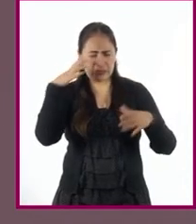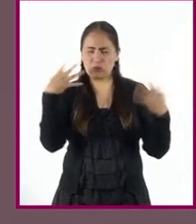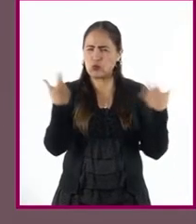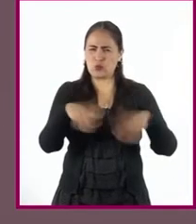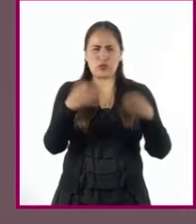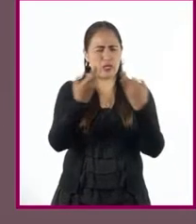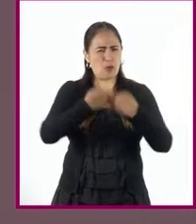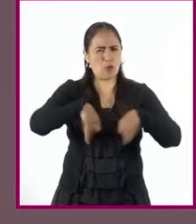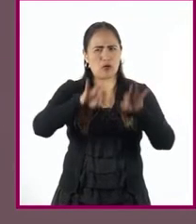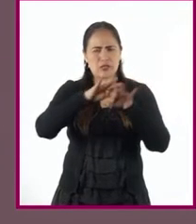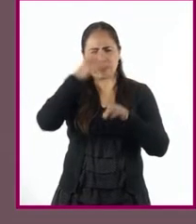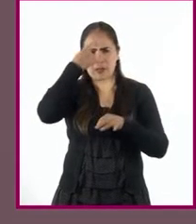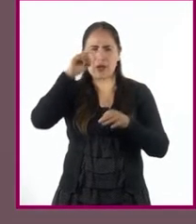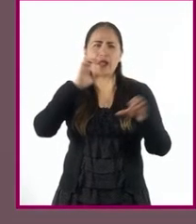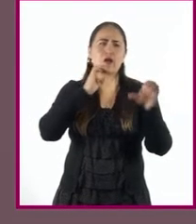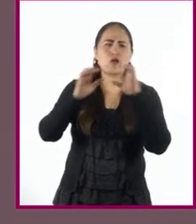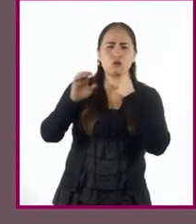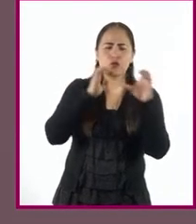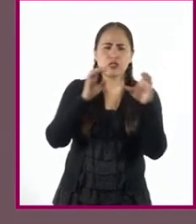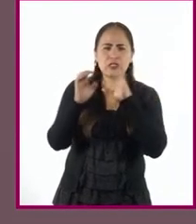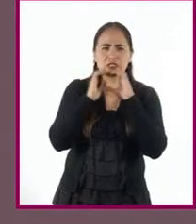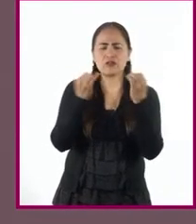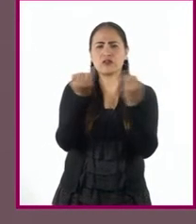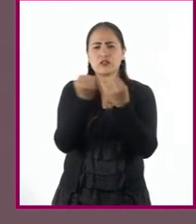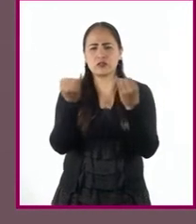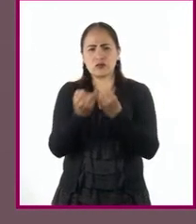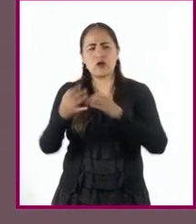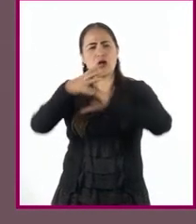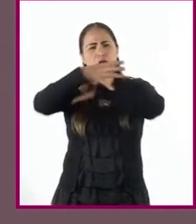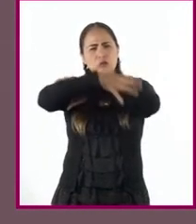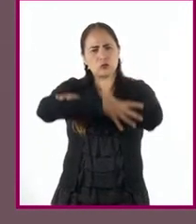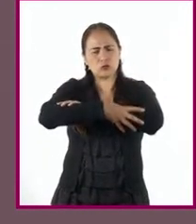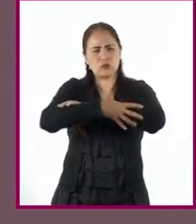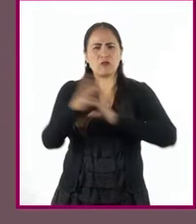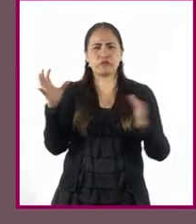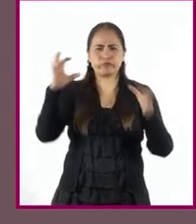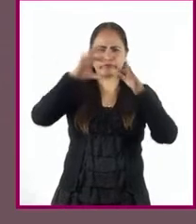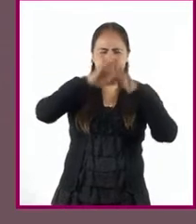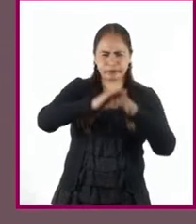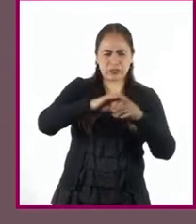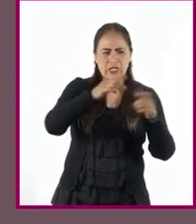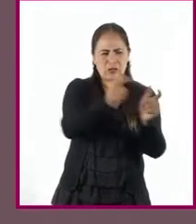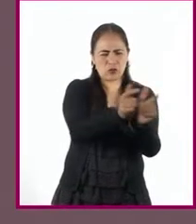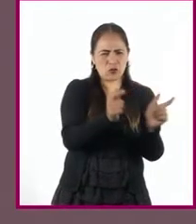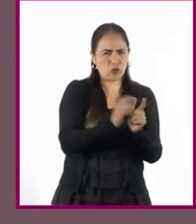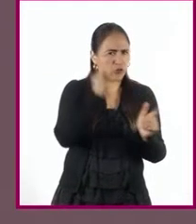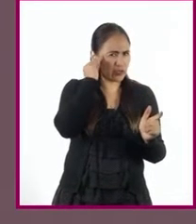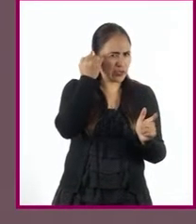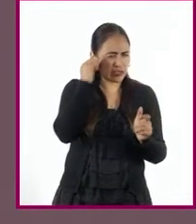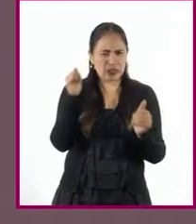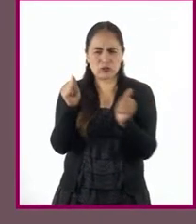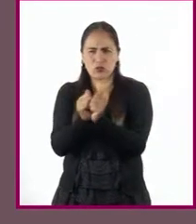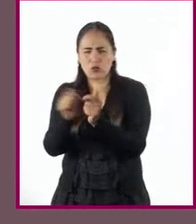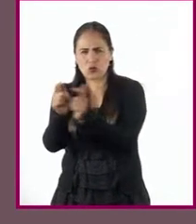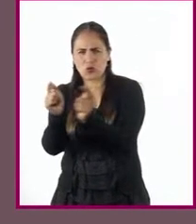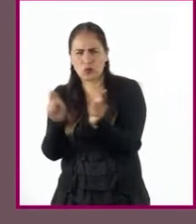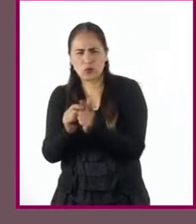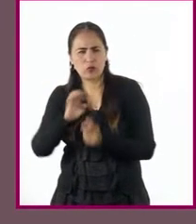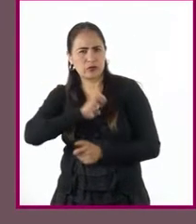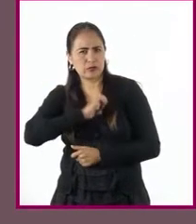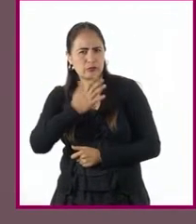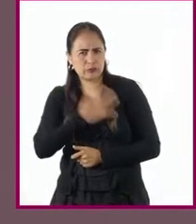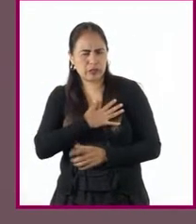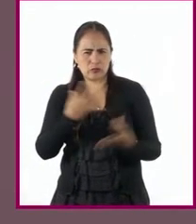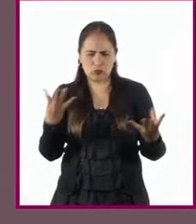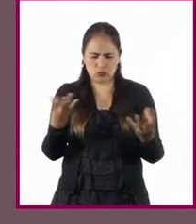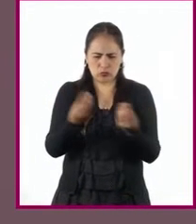la comunicación y el establecimiento de alianzas entre españoles e indígenas. No obstante, destaca